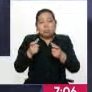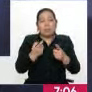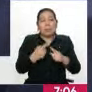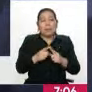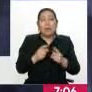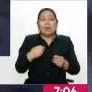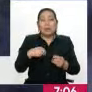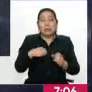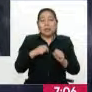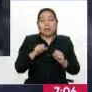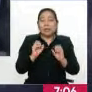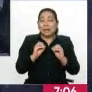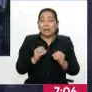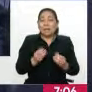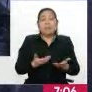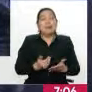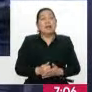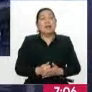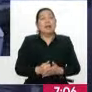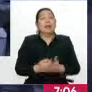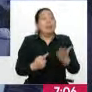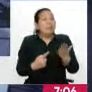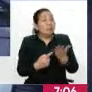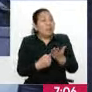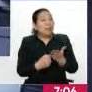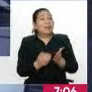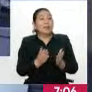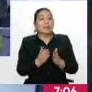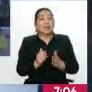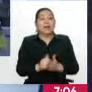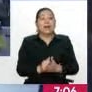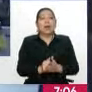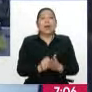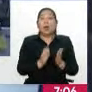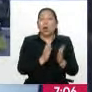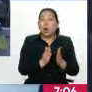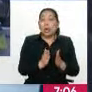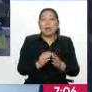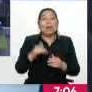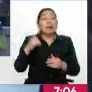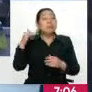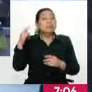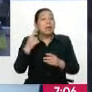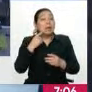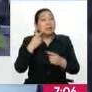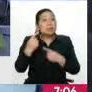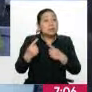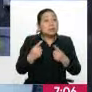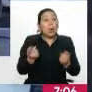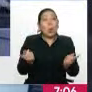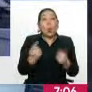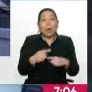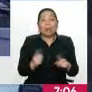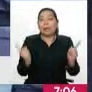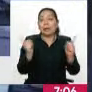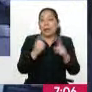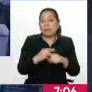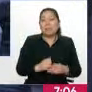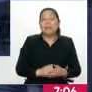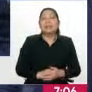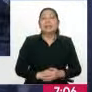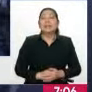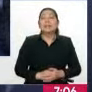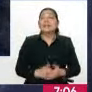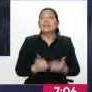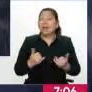y donde nosotros brindamos asistencia técnica y operativa coordinando con las dependencias que la van a asistir a su arribo. Ok. Perfecto.